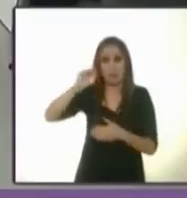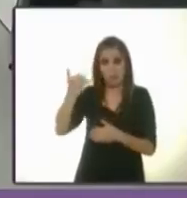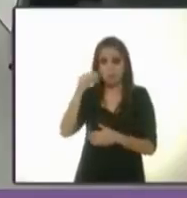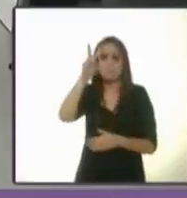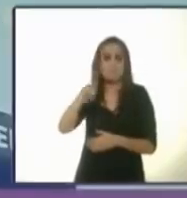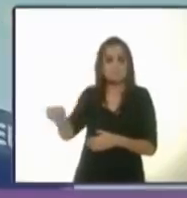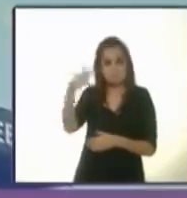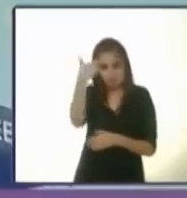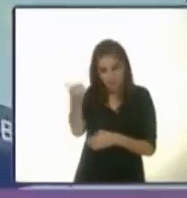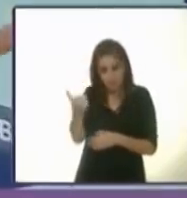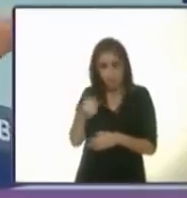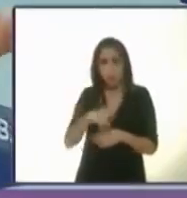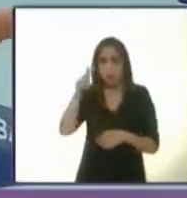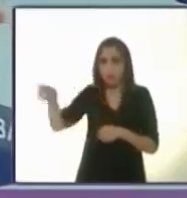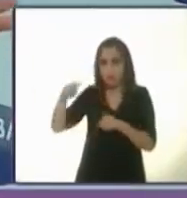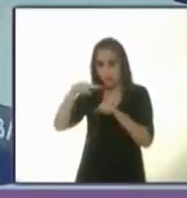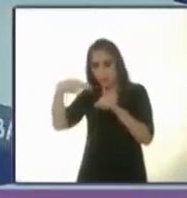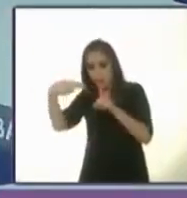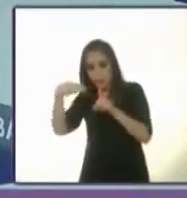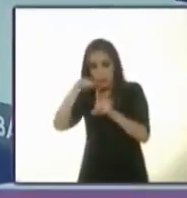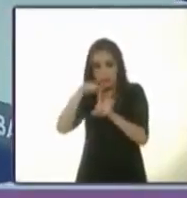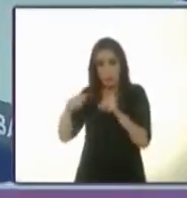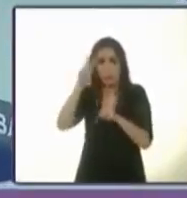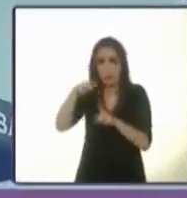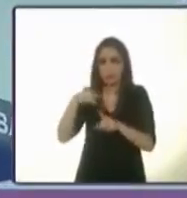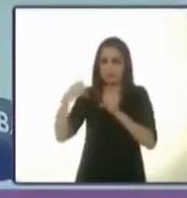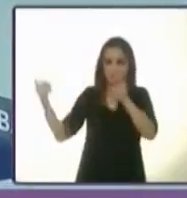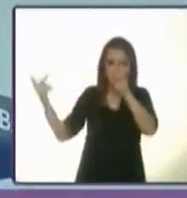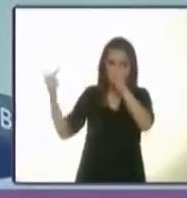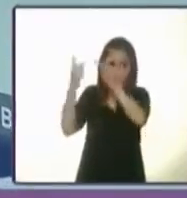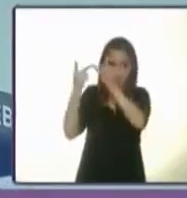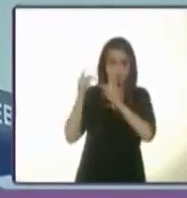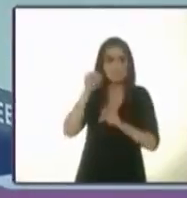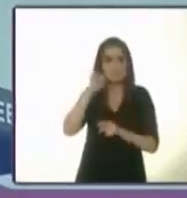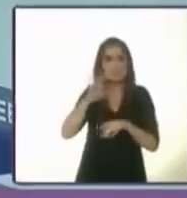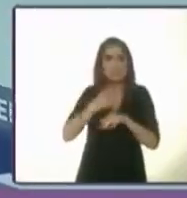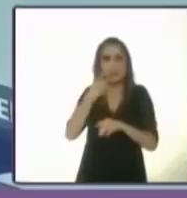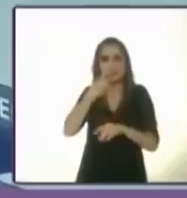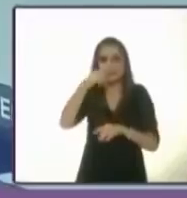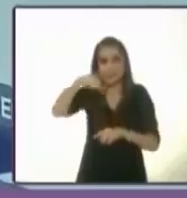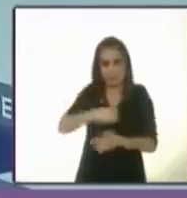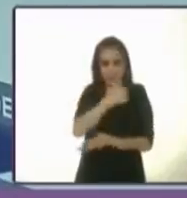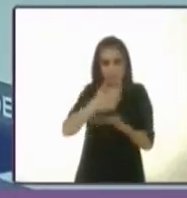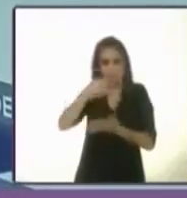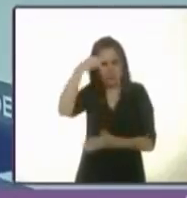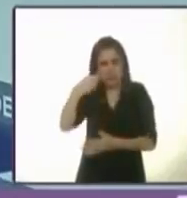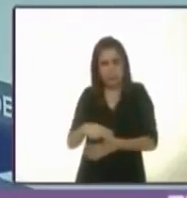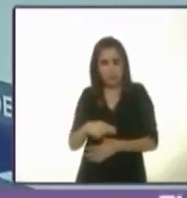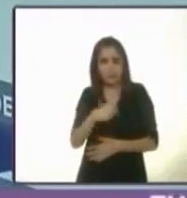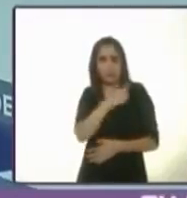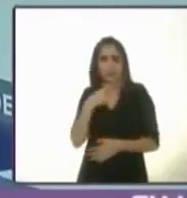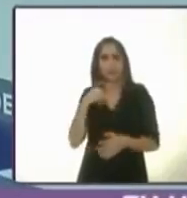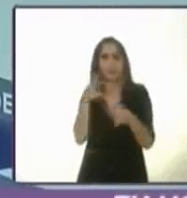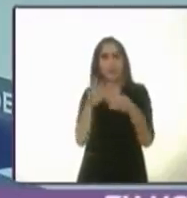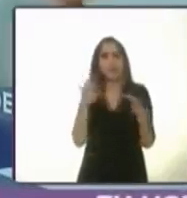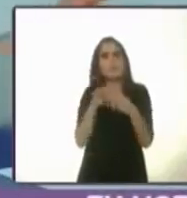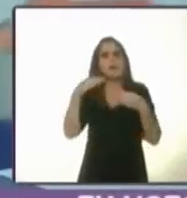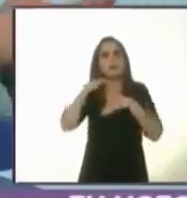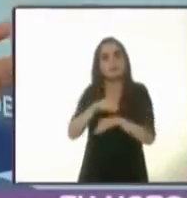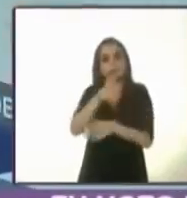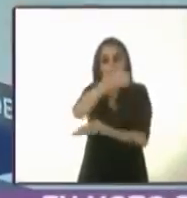Yo creo que es una visión miope cuando se habla de la coordinación metropolitana. Tenemos que hablar de una